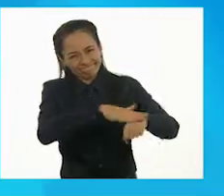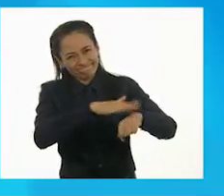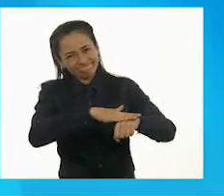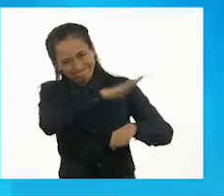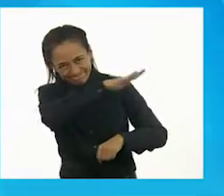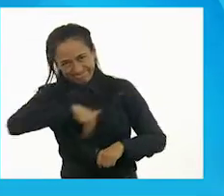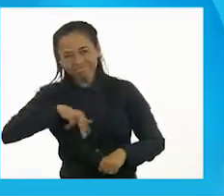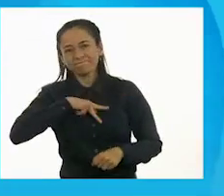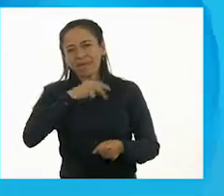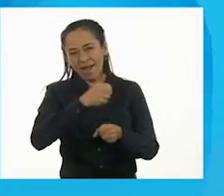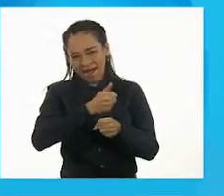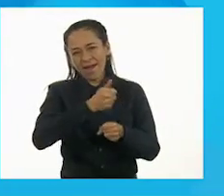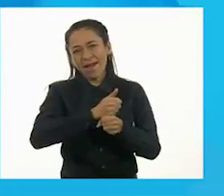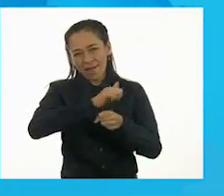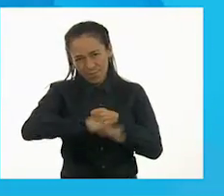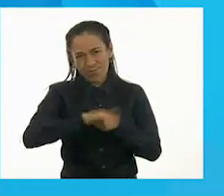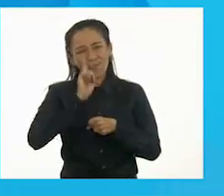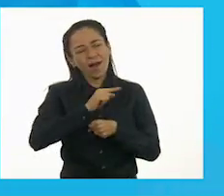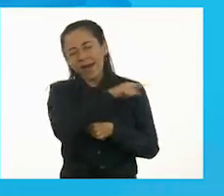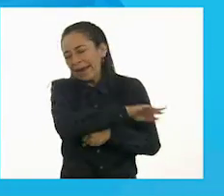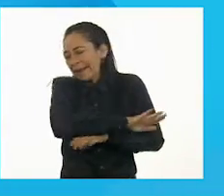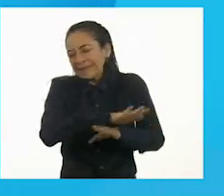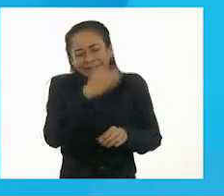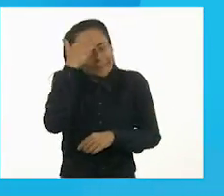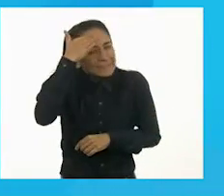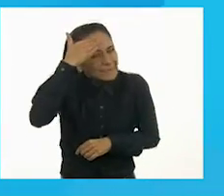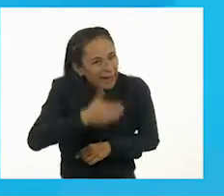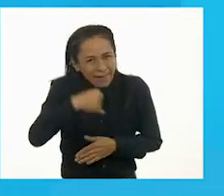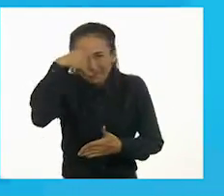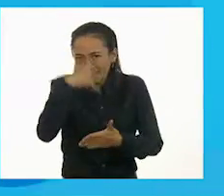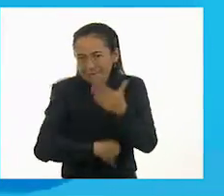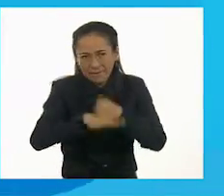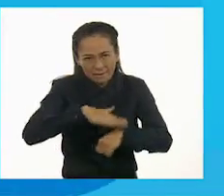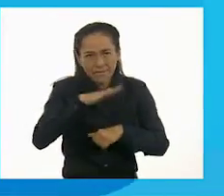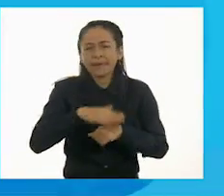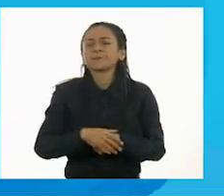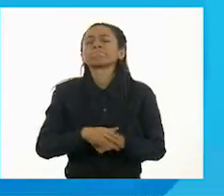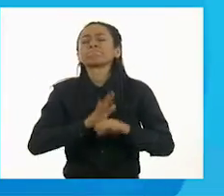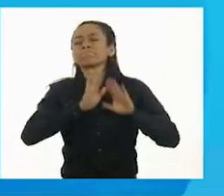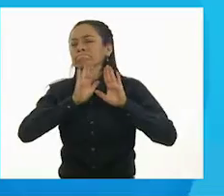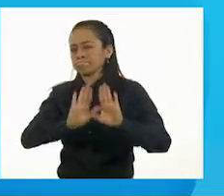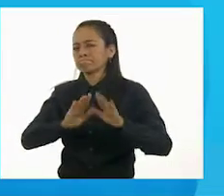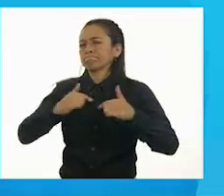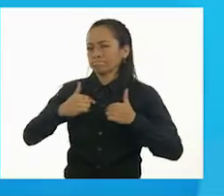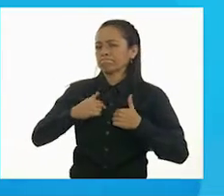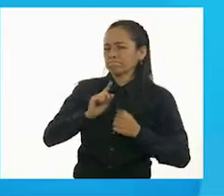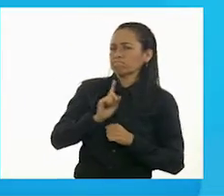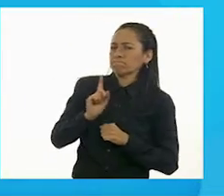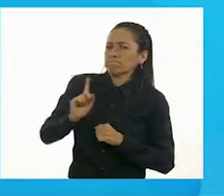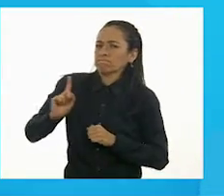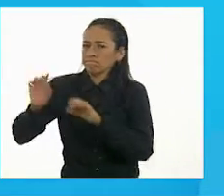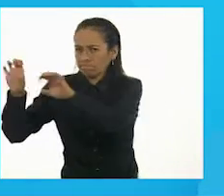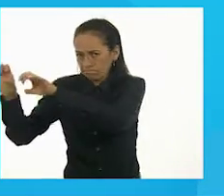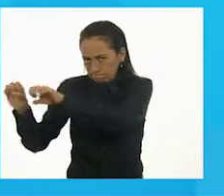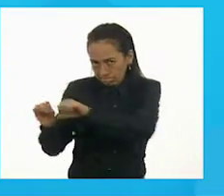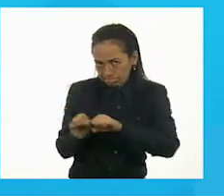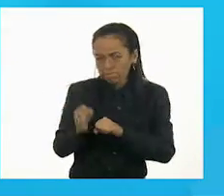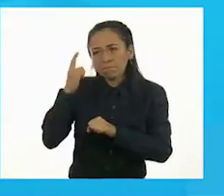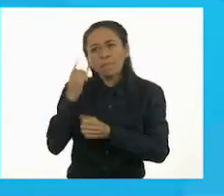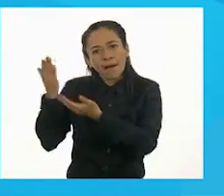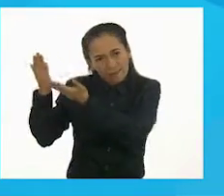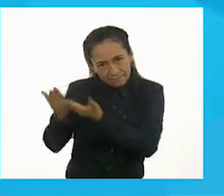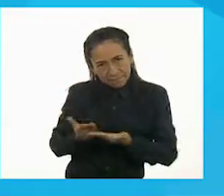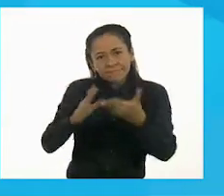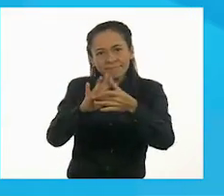más del tema. ¿Qué te parece si voy por ella y que nos platique qué hace con la lana de las ovejas? No te vayas a ir mientras.